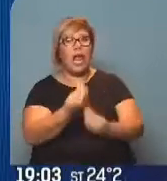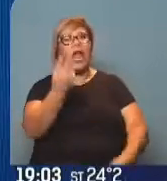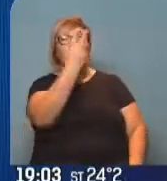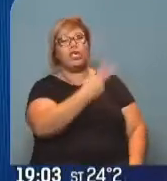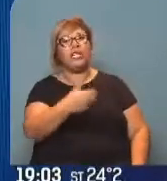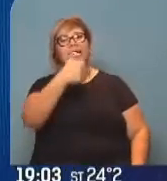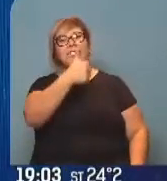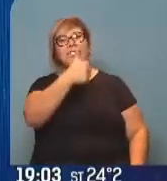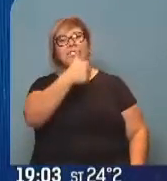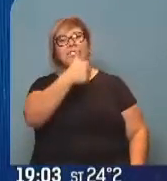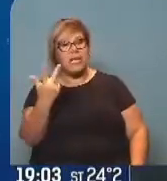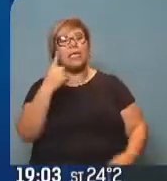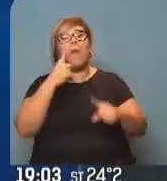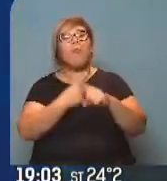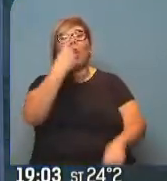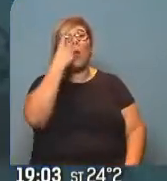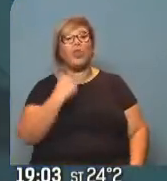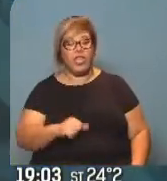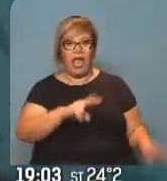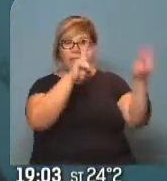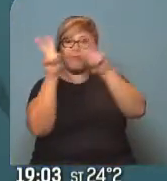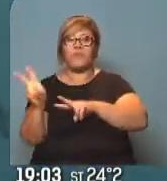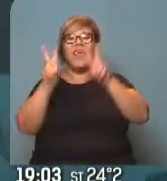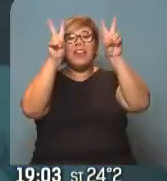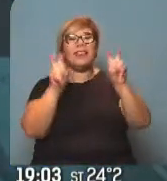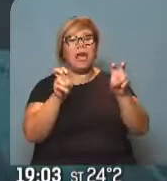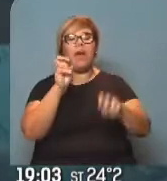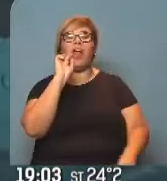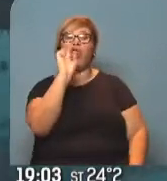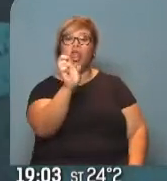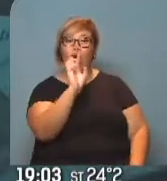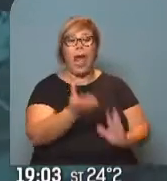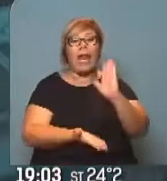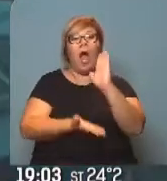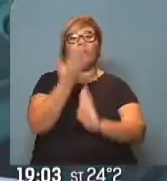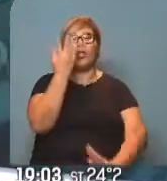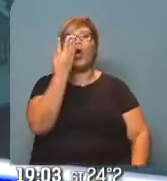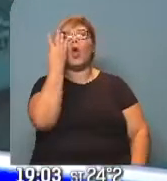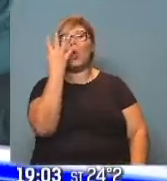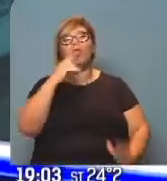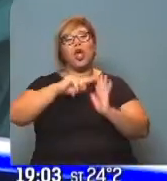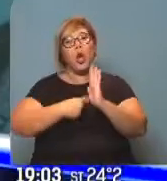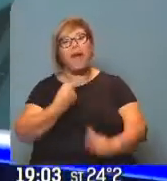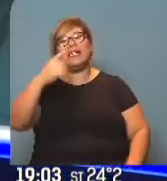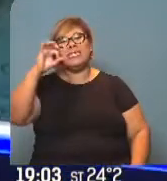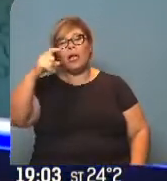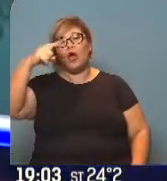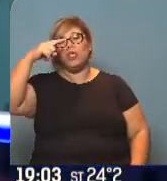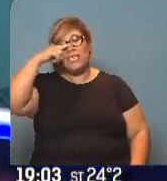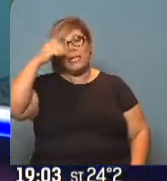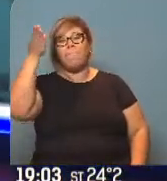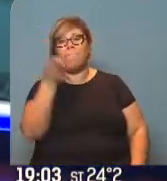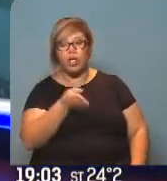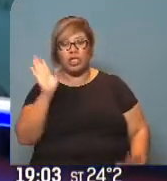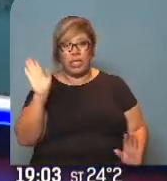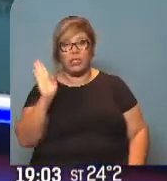Comenzamos a desarrollar lo ocurrido con el dólar, que hoy tuvo una suba de más del 4%, 4,07% para llegar en el Banco Nación